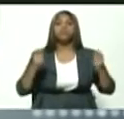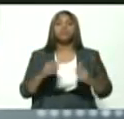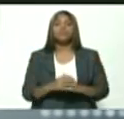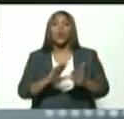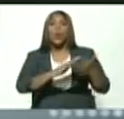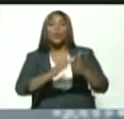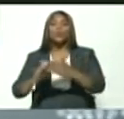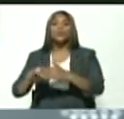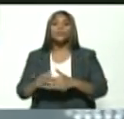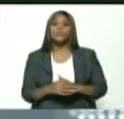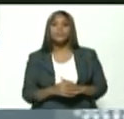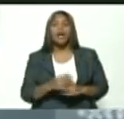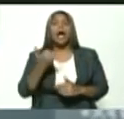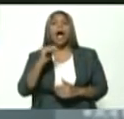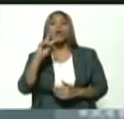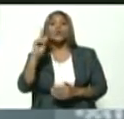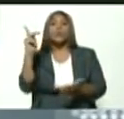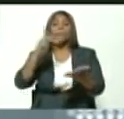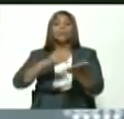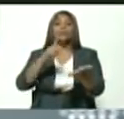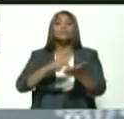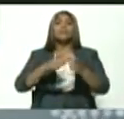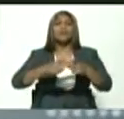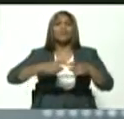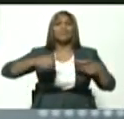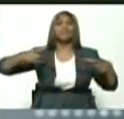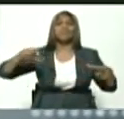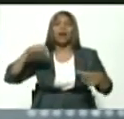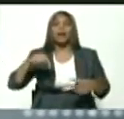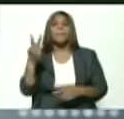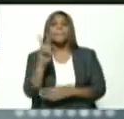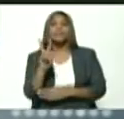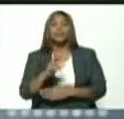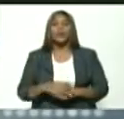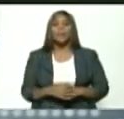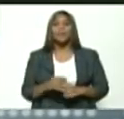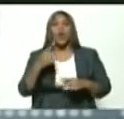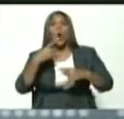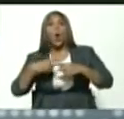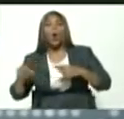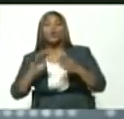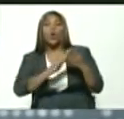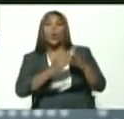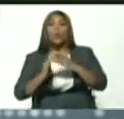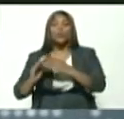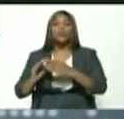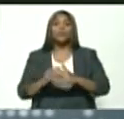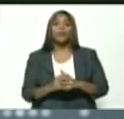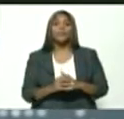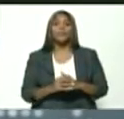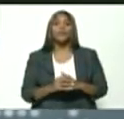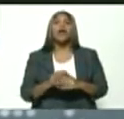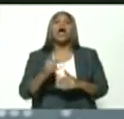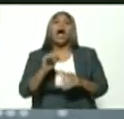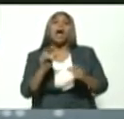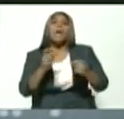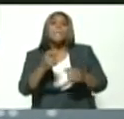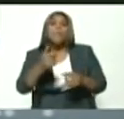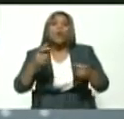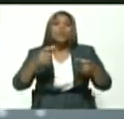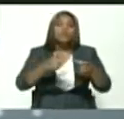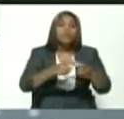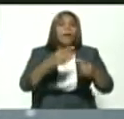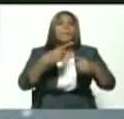Es decir, tenemos una presencia muy grande en el territorio. Hay otras comunas donde está parte del equipo, pero no lo estamos